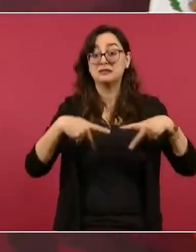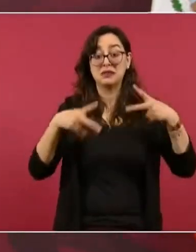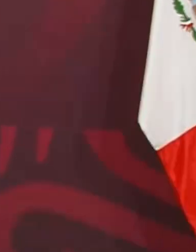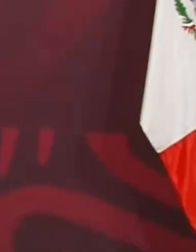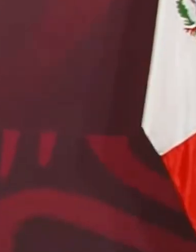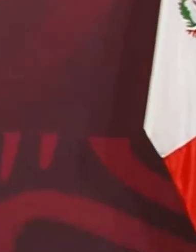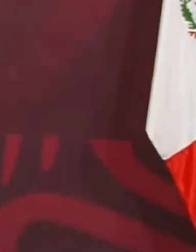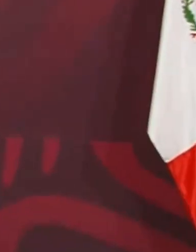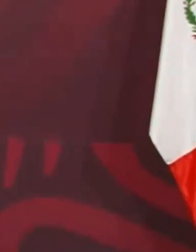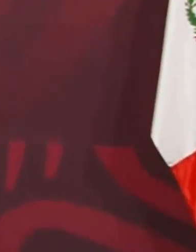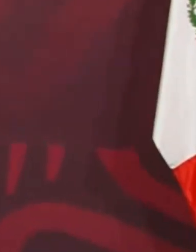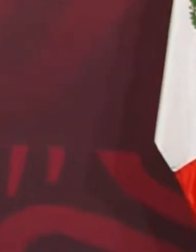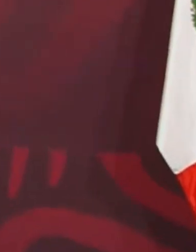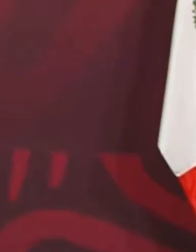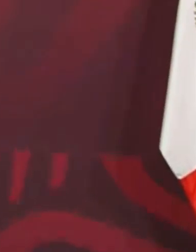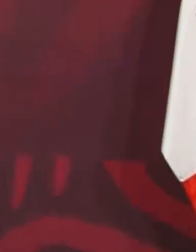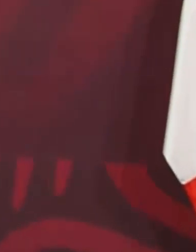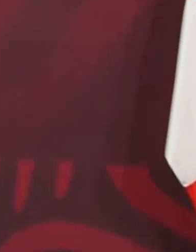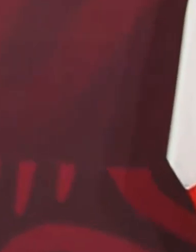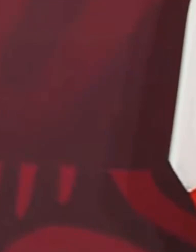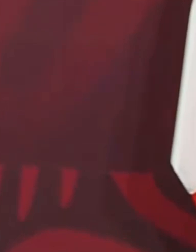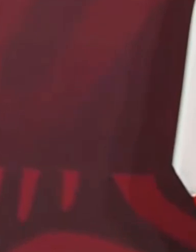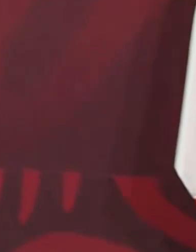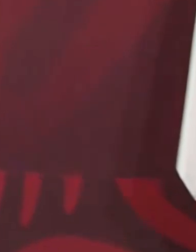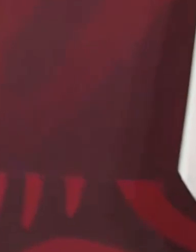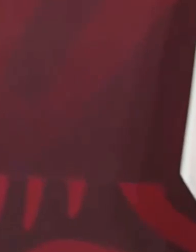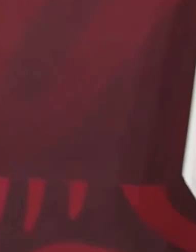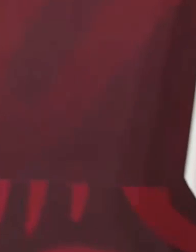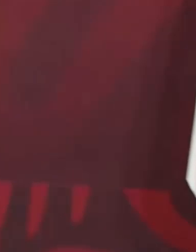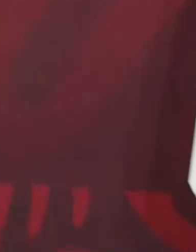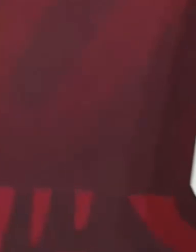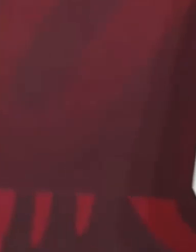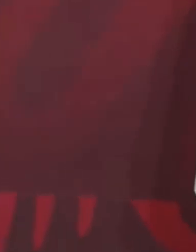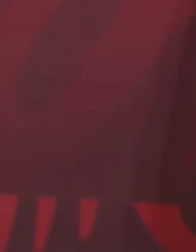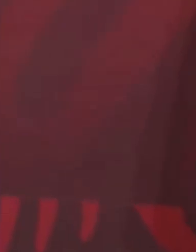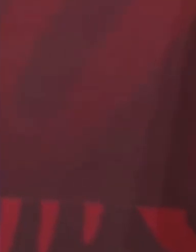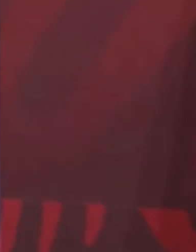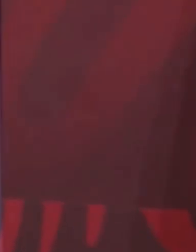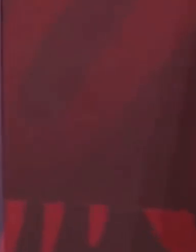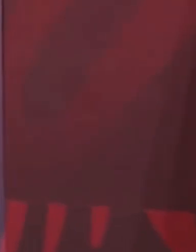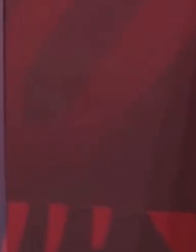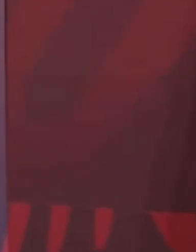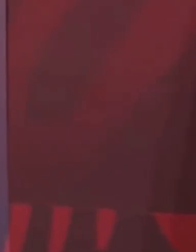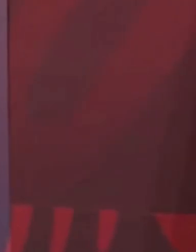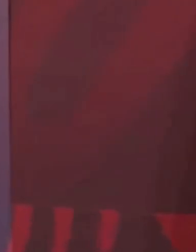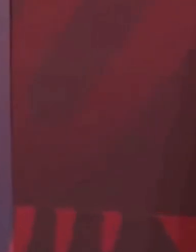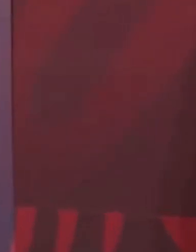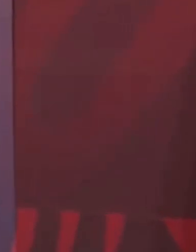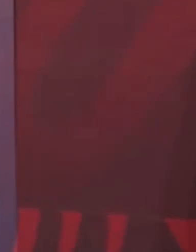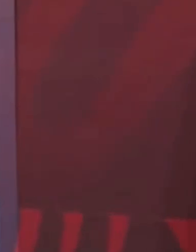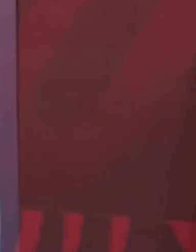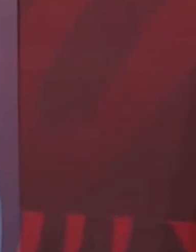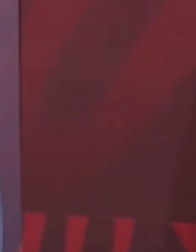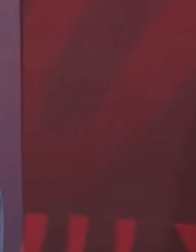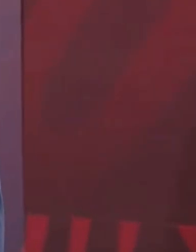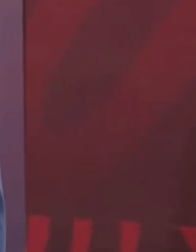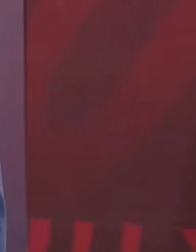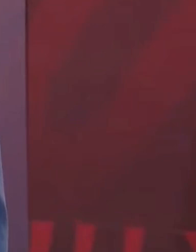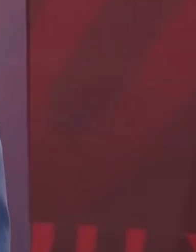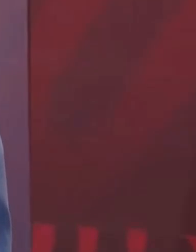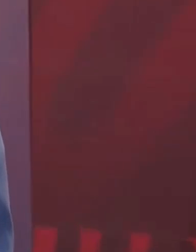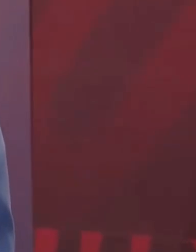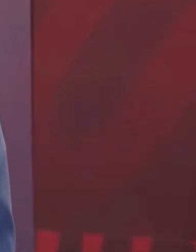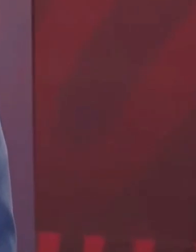Entonces, lo que se procura es hablar con los jueces para que